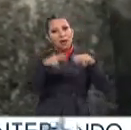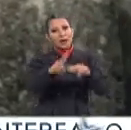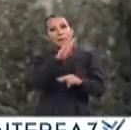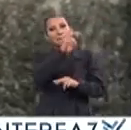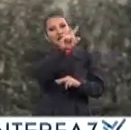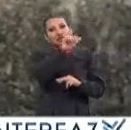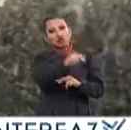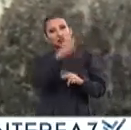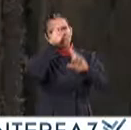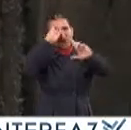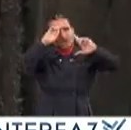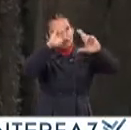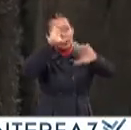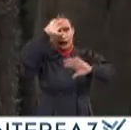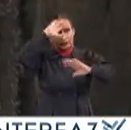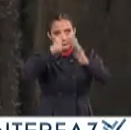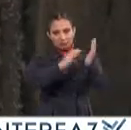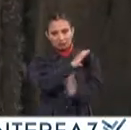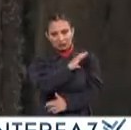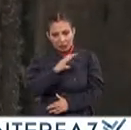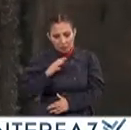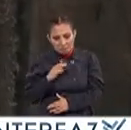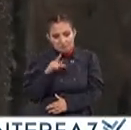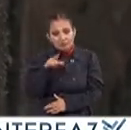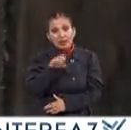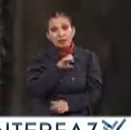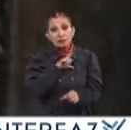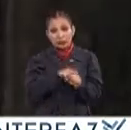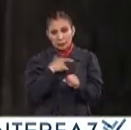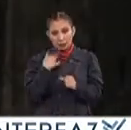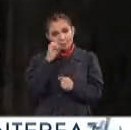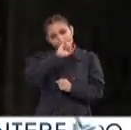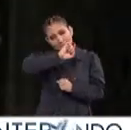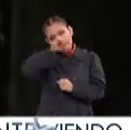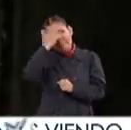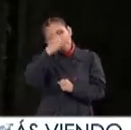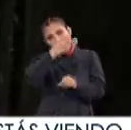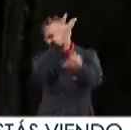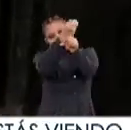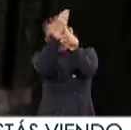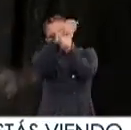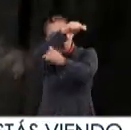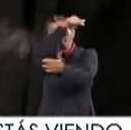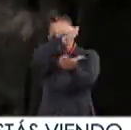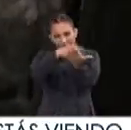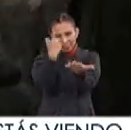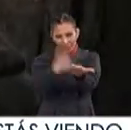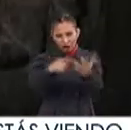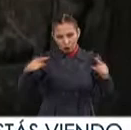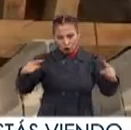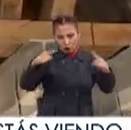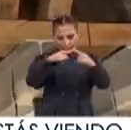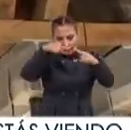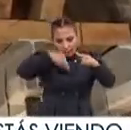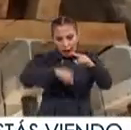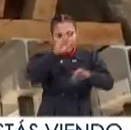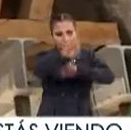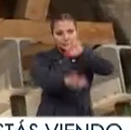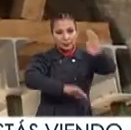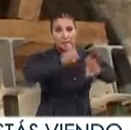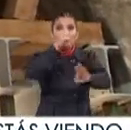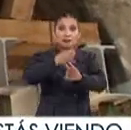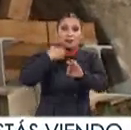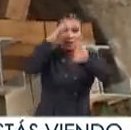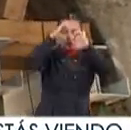virtudes teologales del cristianismo Especialistas del INAH Habilitarán un espacio dentro de la Catedral Para la atención de